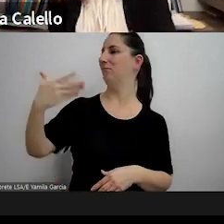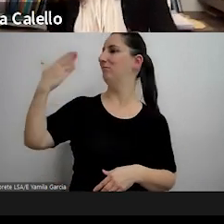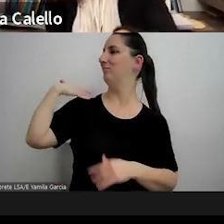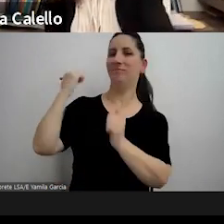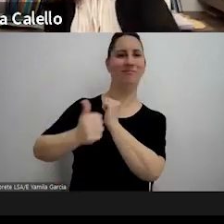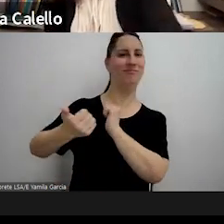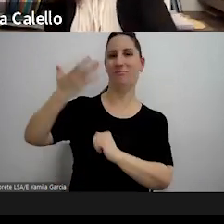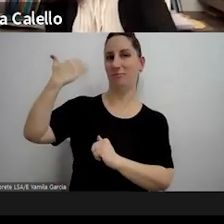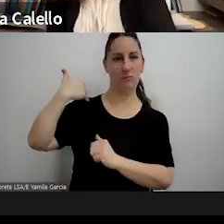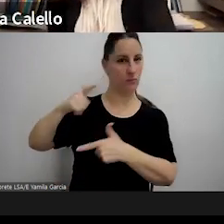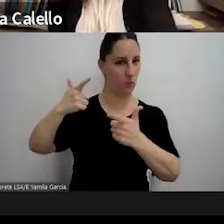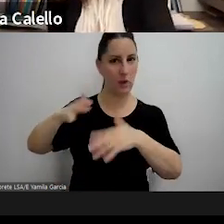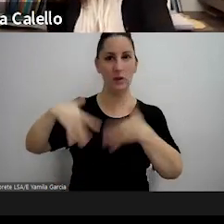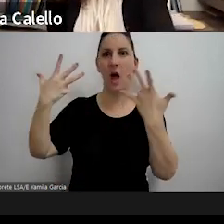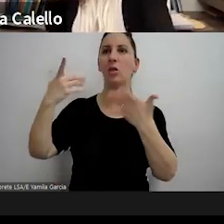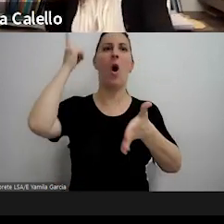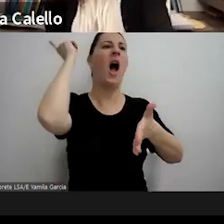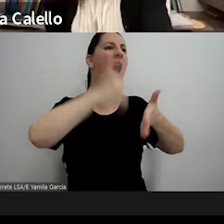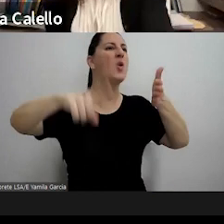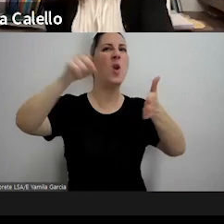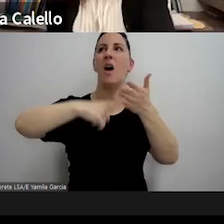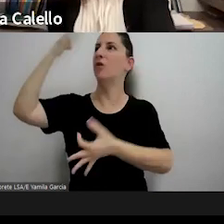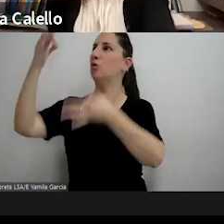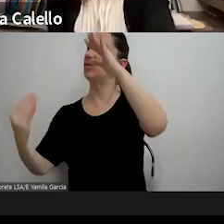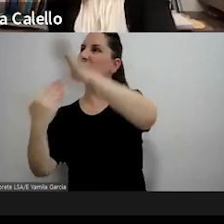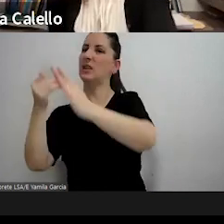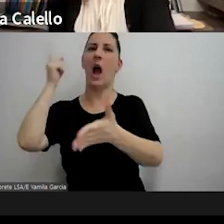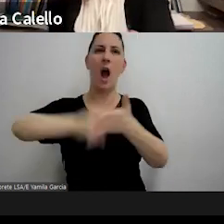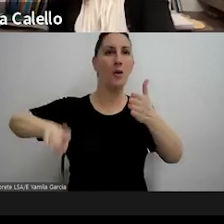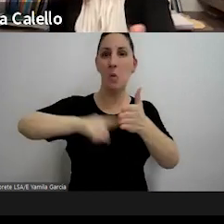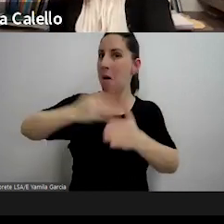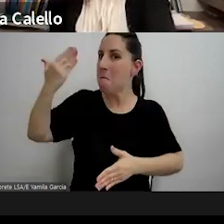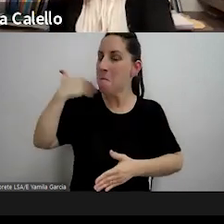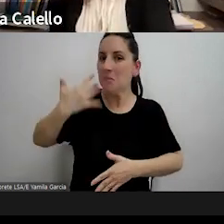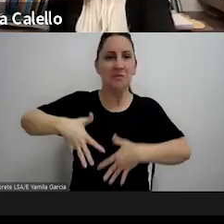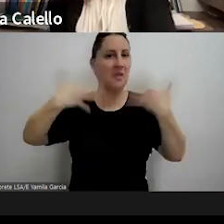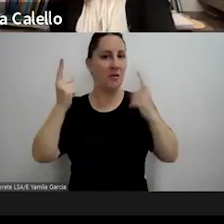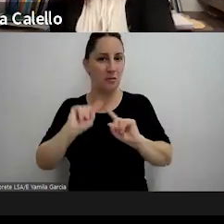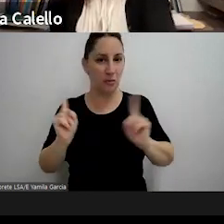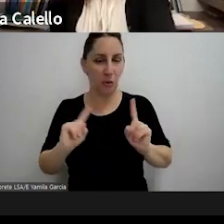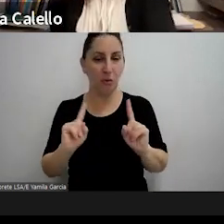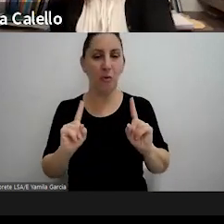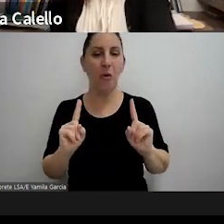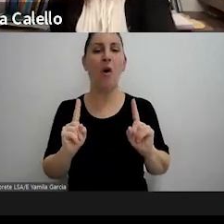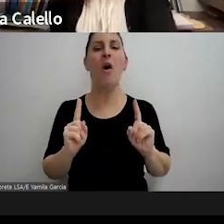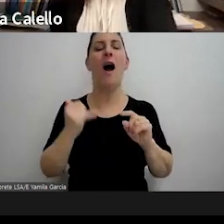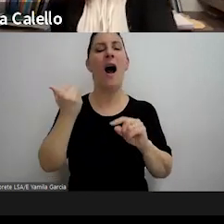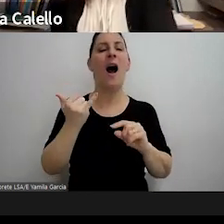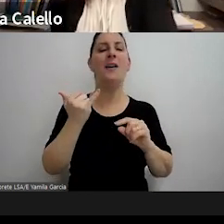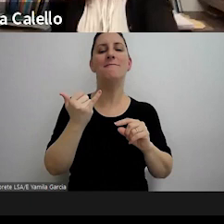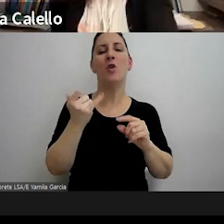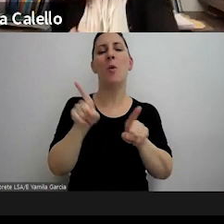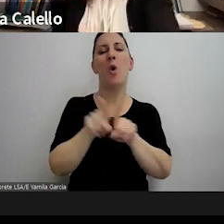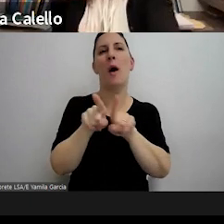el tribunal fiscal declare la nulidad si se hace junto con la defensa de fondo no se van a